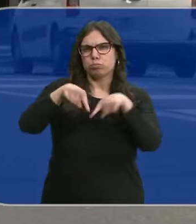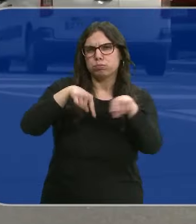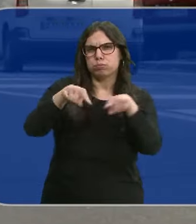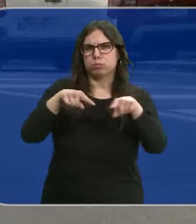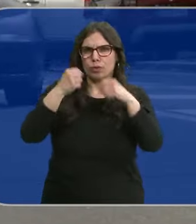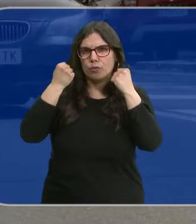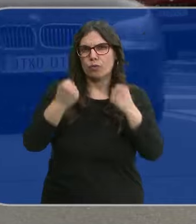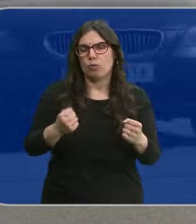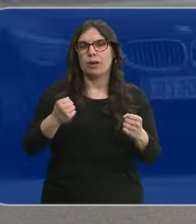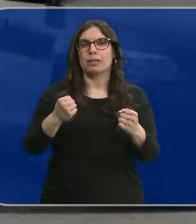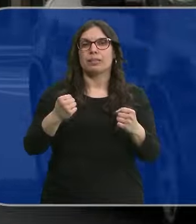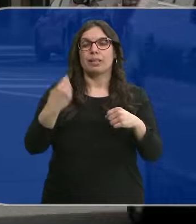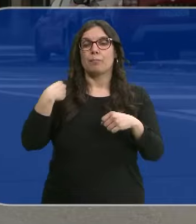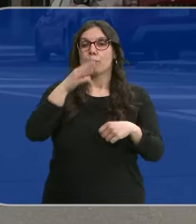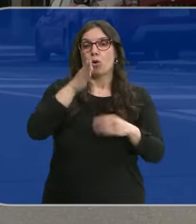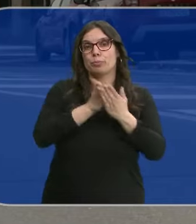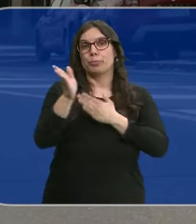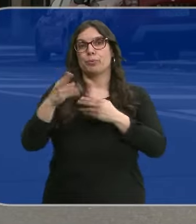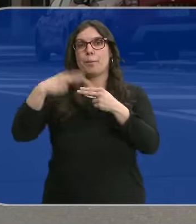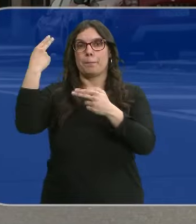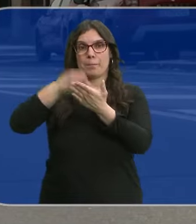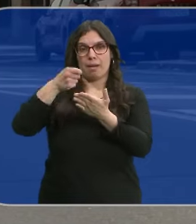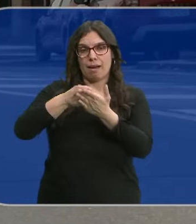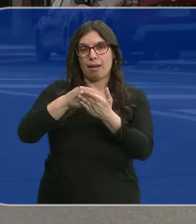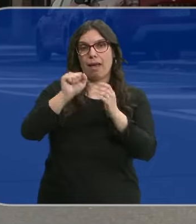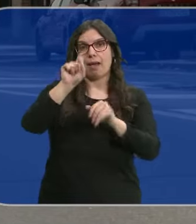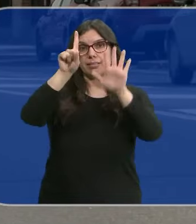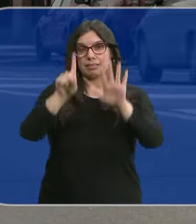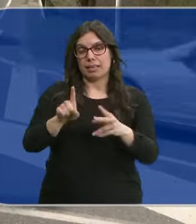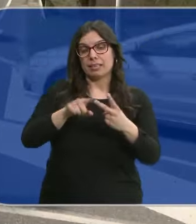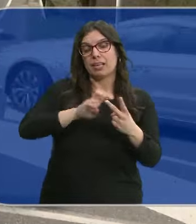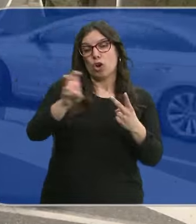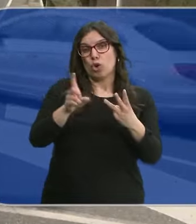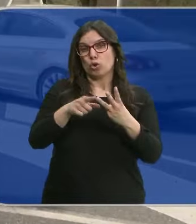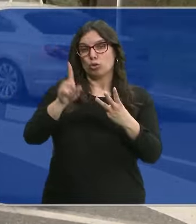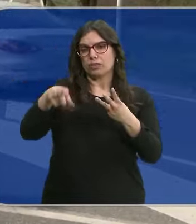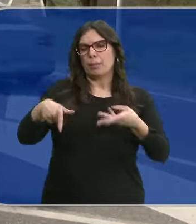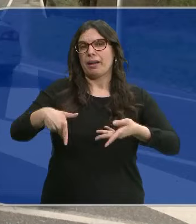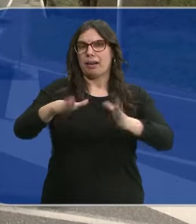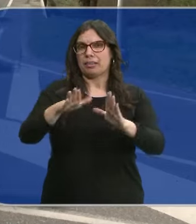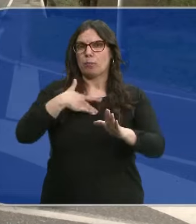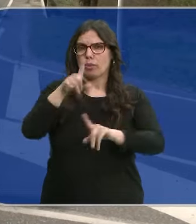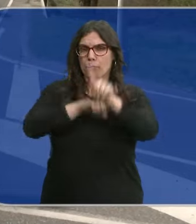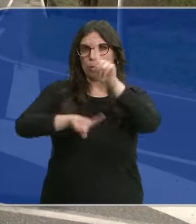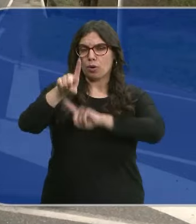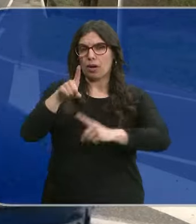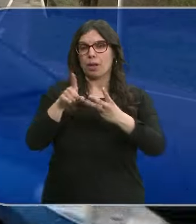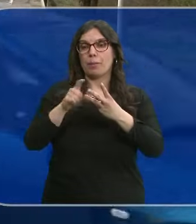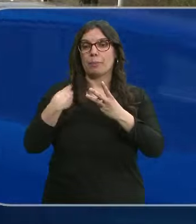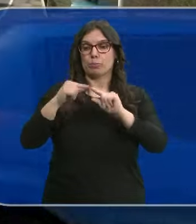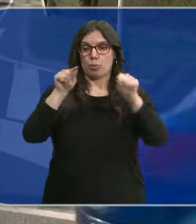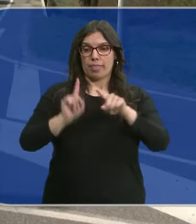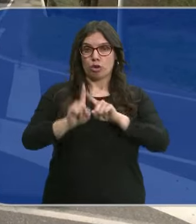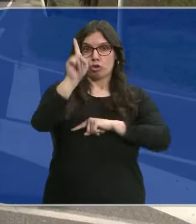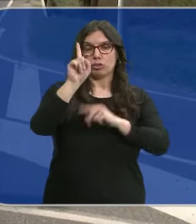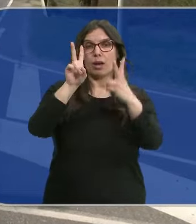de tráfico. En el peaje de la A6 y otra de las vías que puede resultar conflictiva es al norte